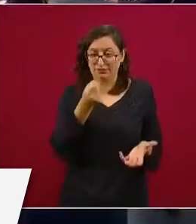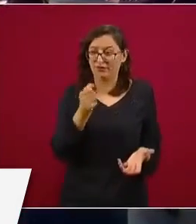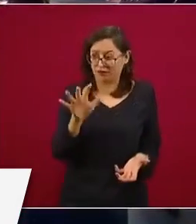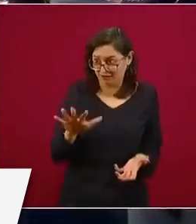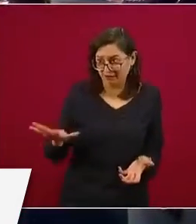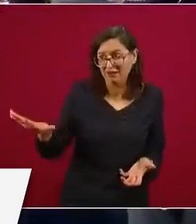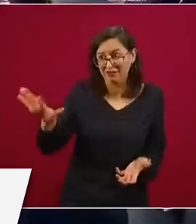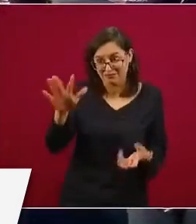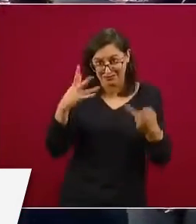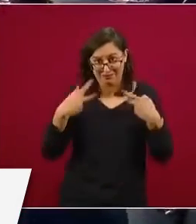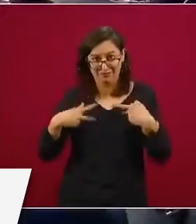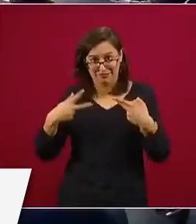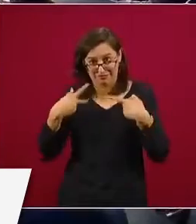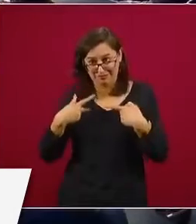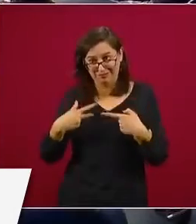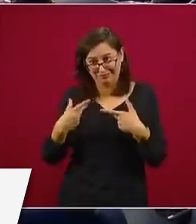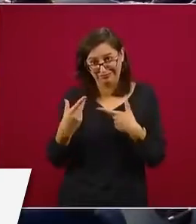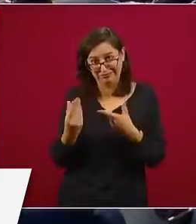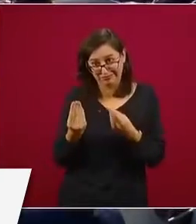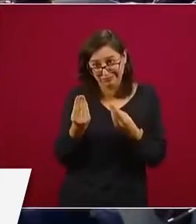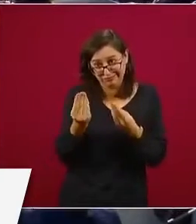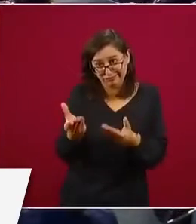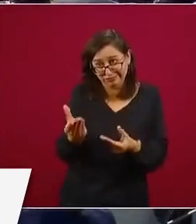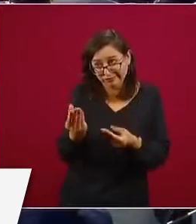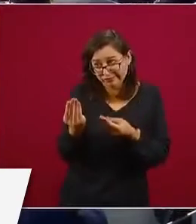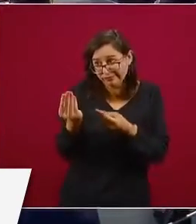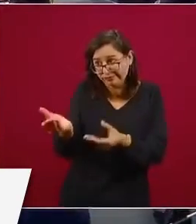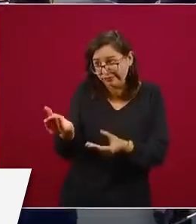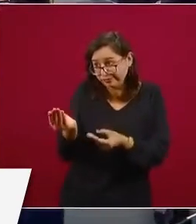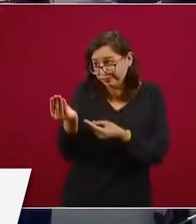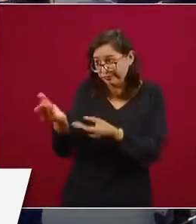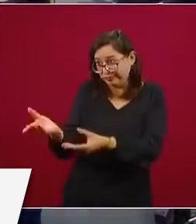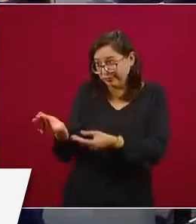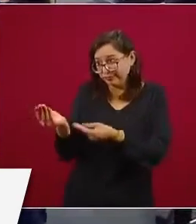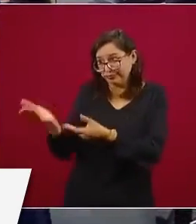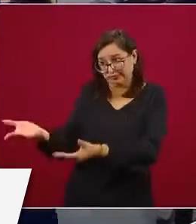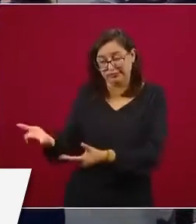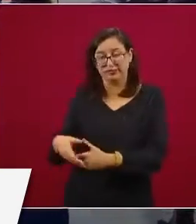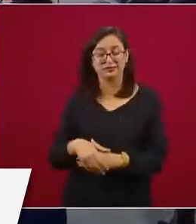pueblo.